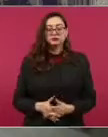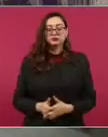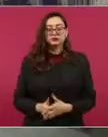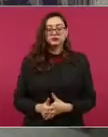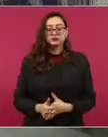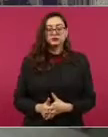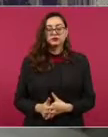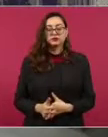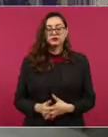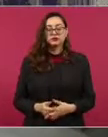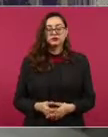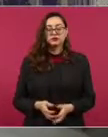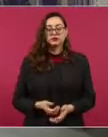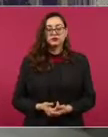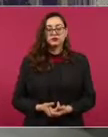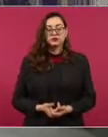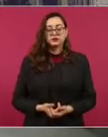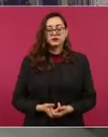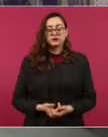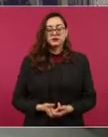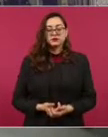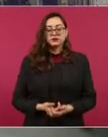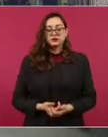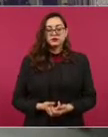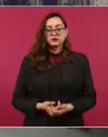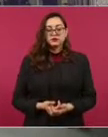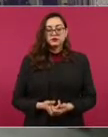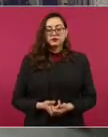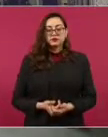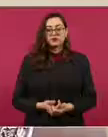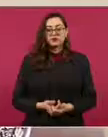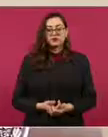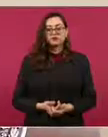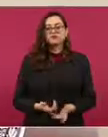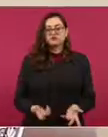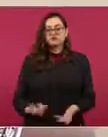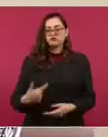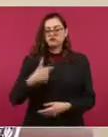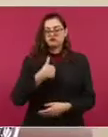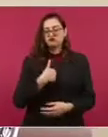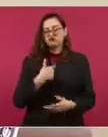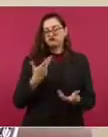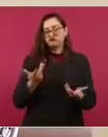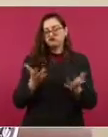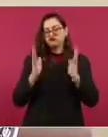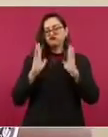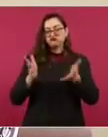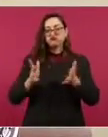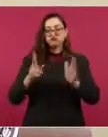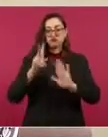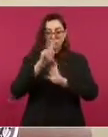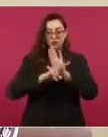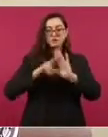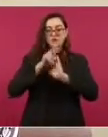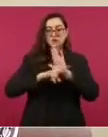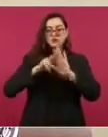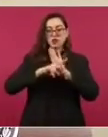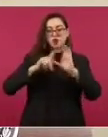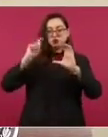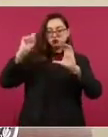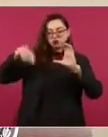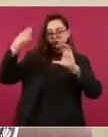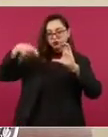Ya grabé un mensaje y hay mucha